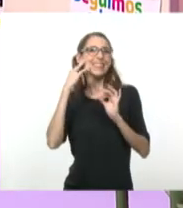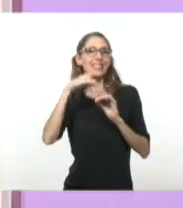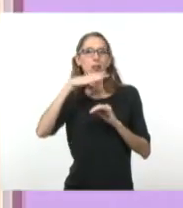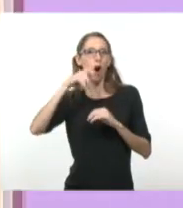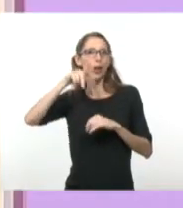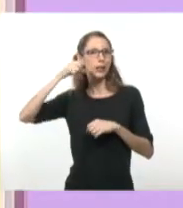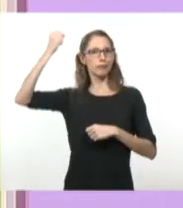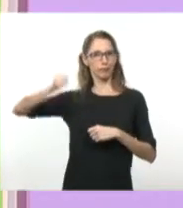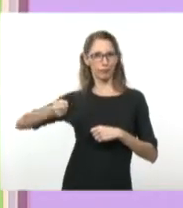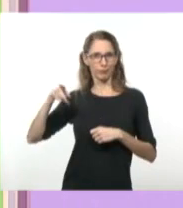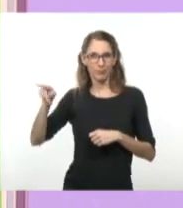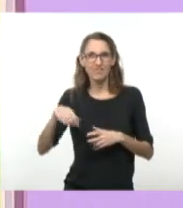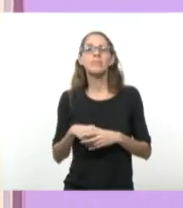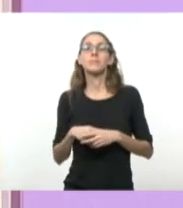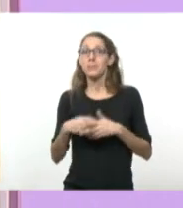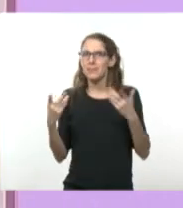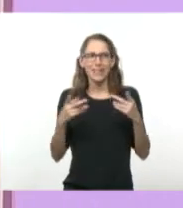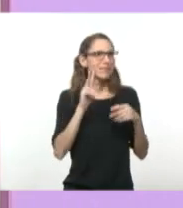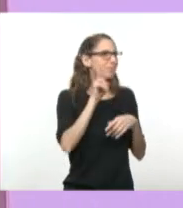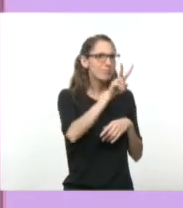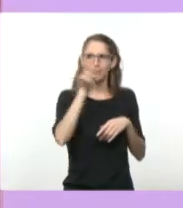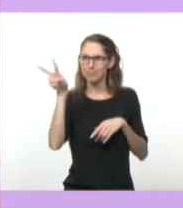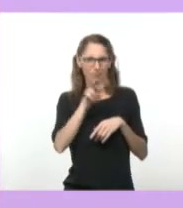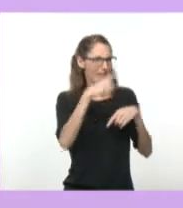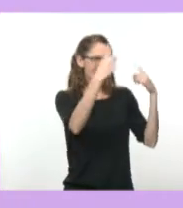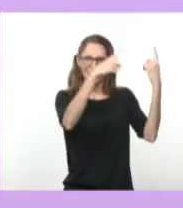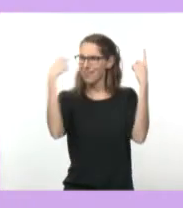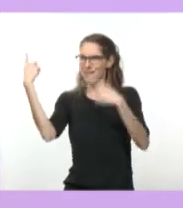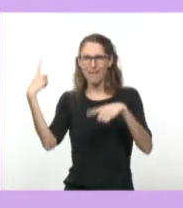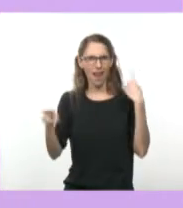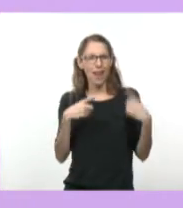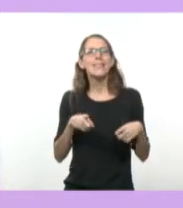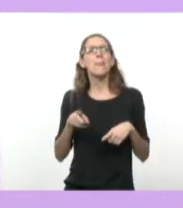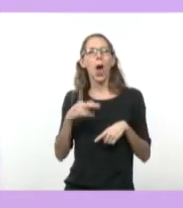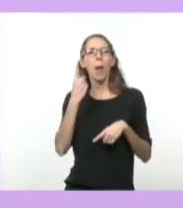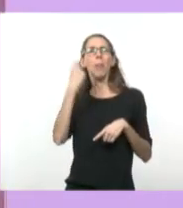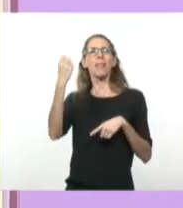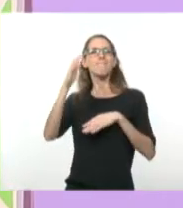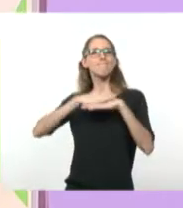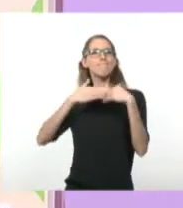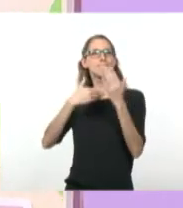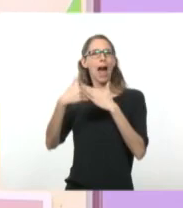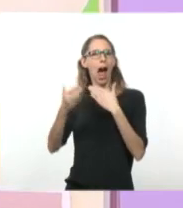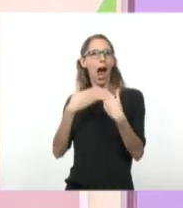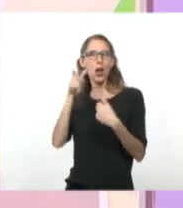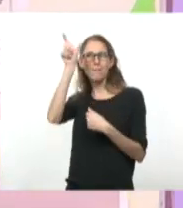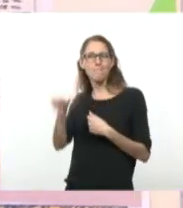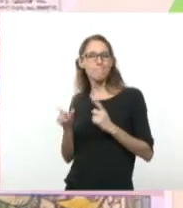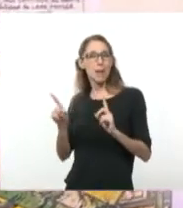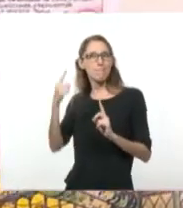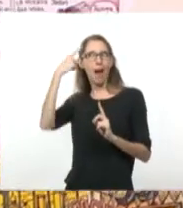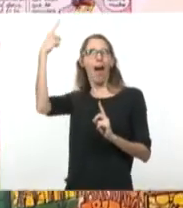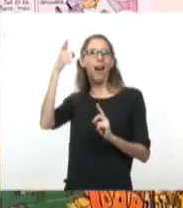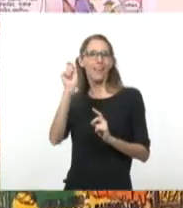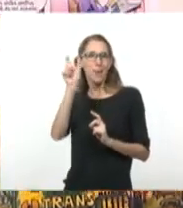Mirá que, o sea, son muy distintas, pero se nota que hay una misma pluma ahí, ¿no? Se nota que hay una misma